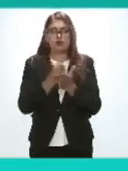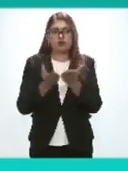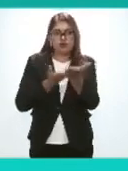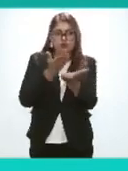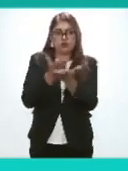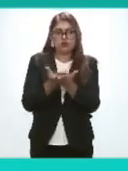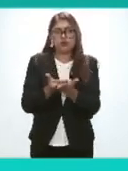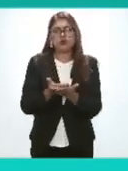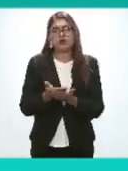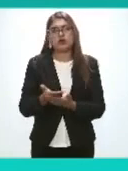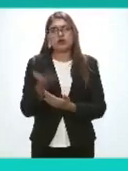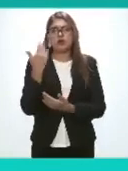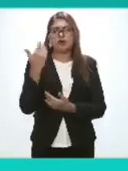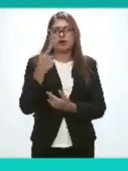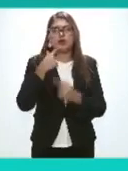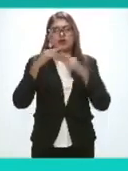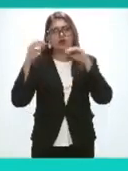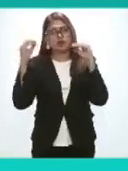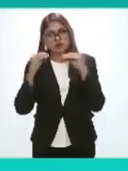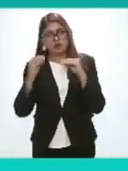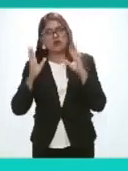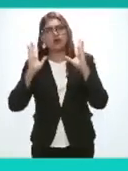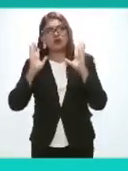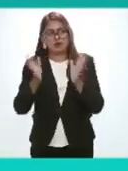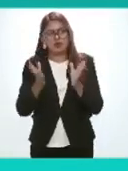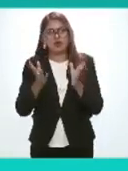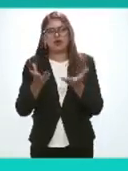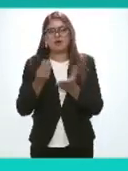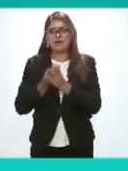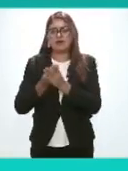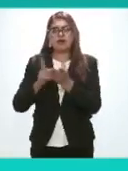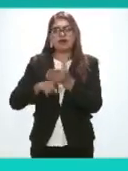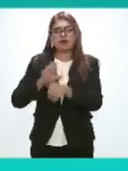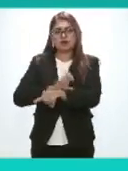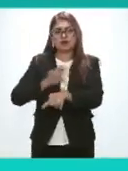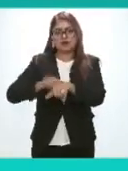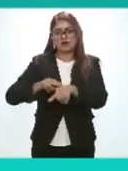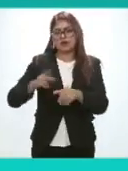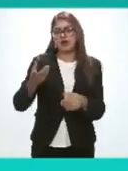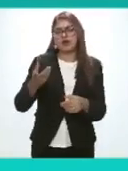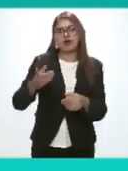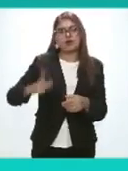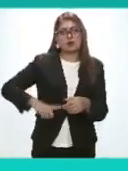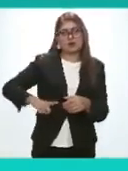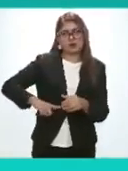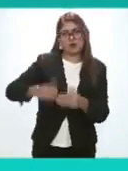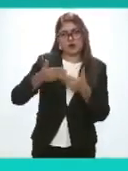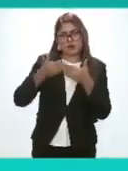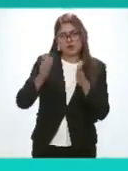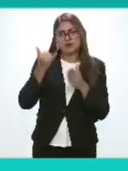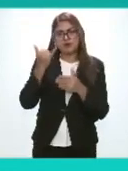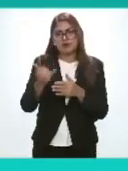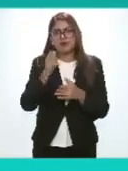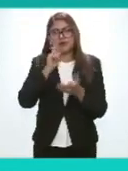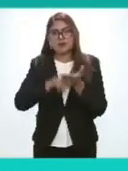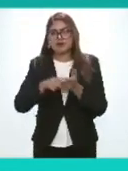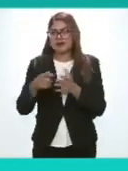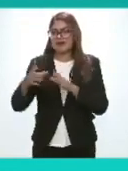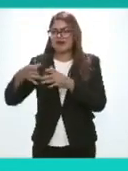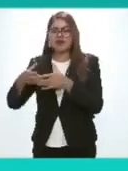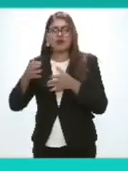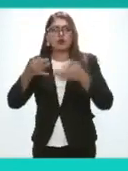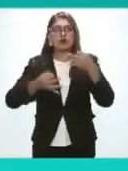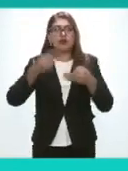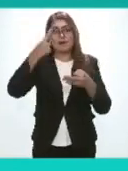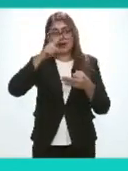a su consideración ya lo discutimos previamente tanto en la coordinación de estado abierto como en la jurídica para que sea aprobada aquí